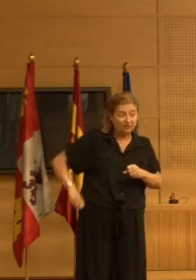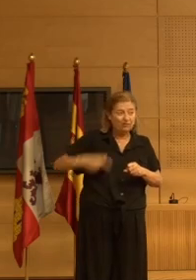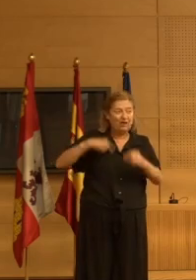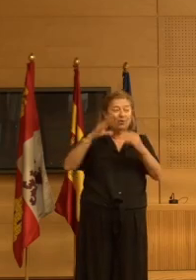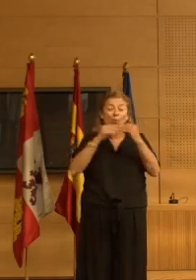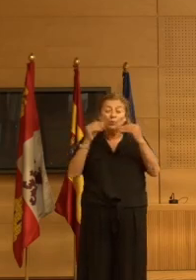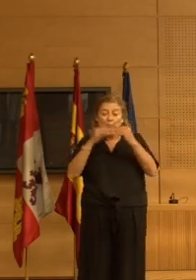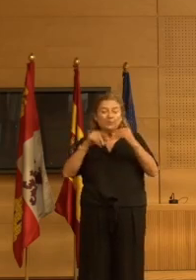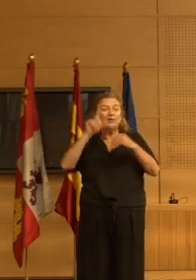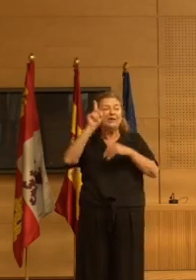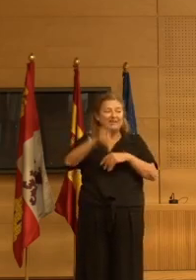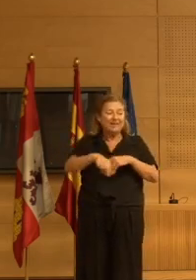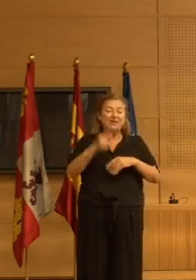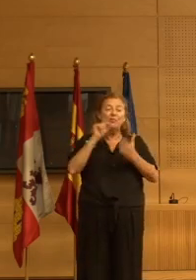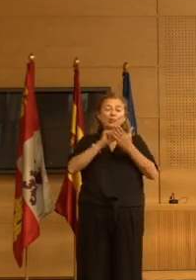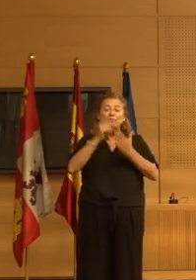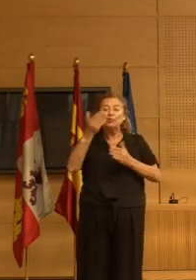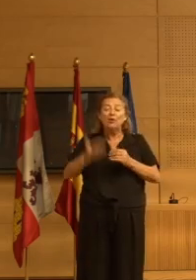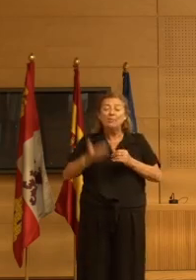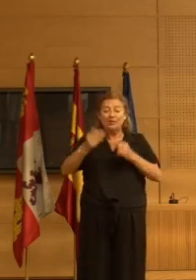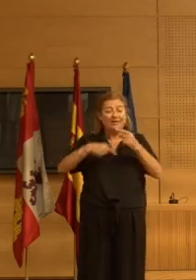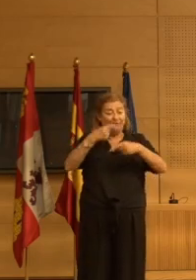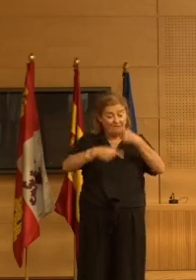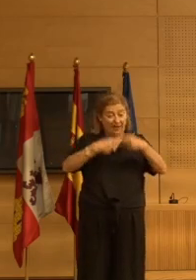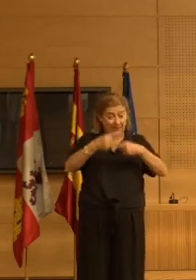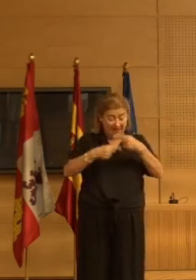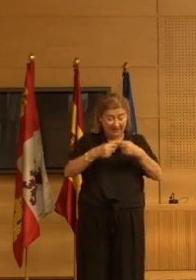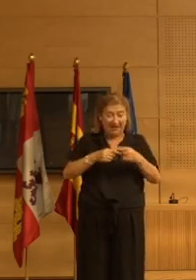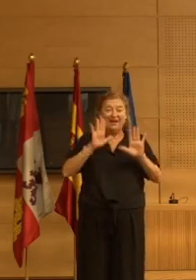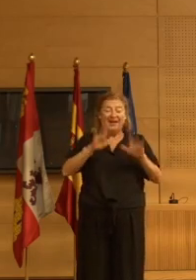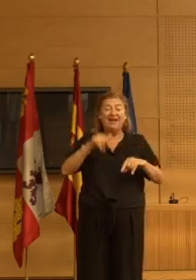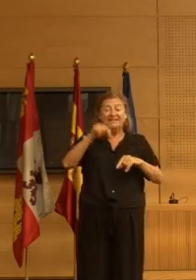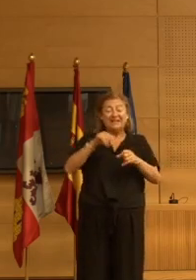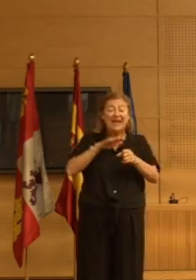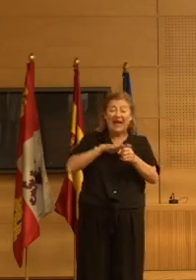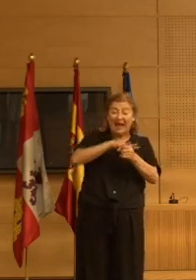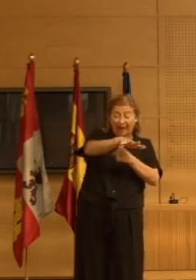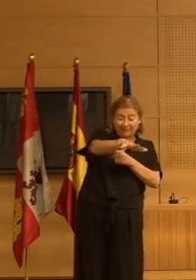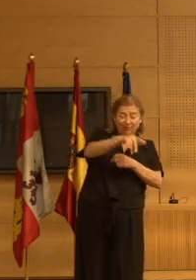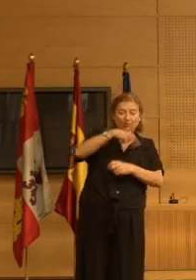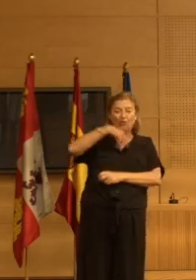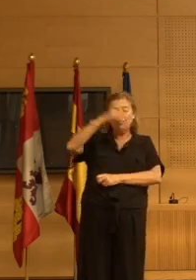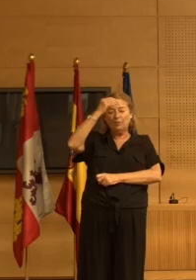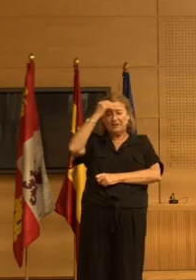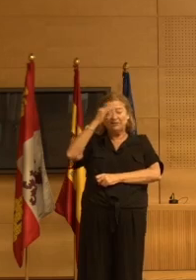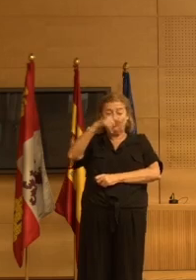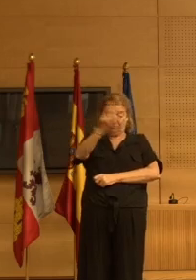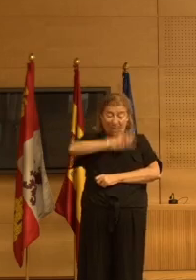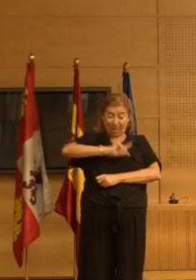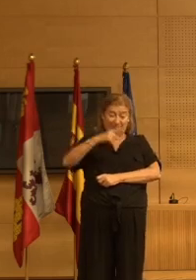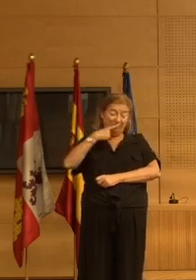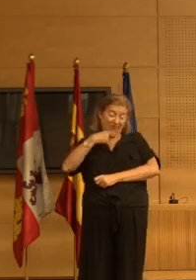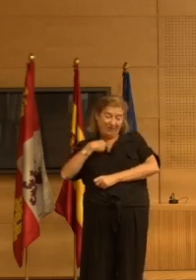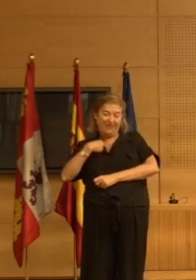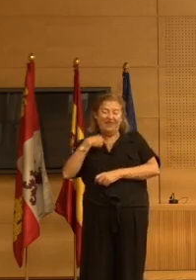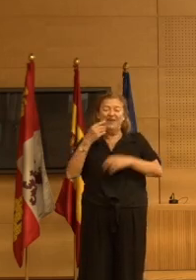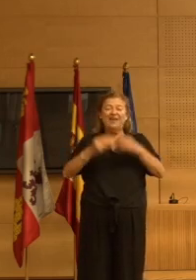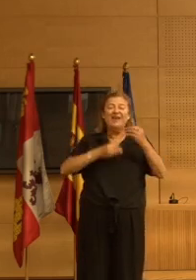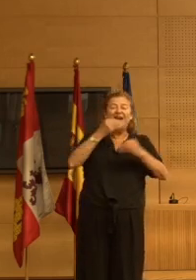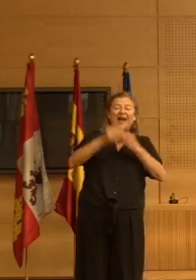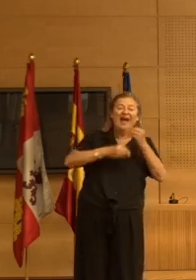usuarios pero también un punto muy importante es la familia entonces en este ámbito y en lo que habéis planteado de esta retirada